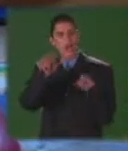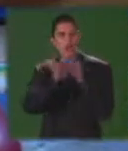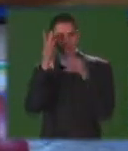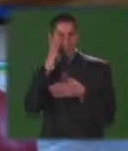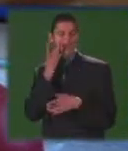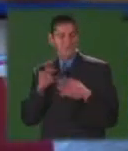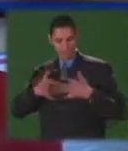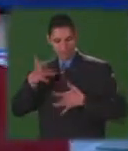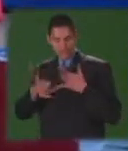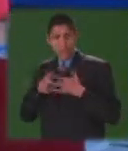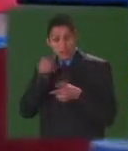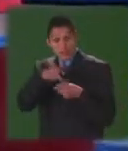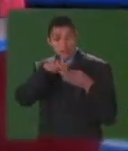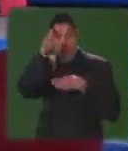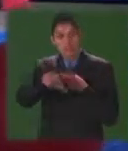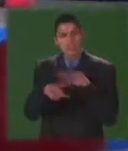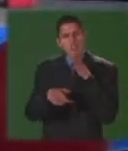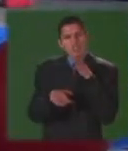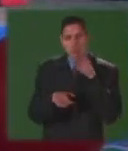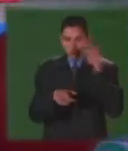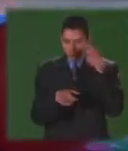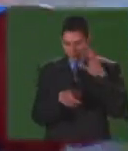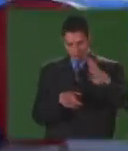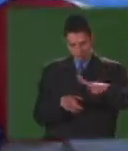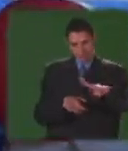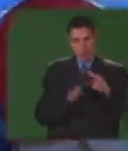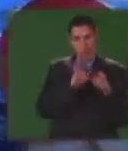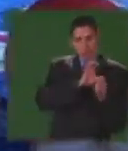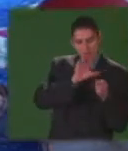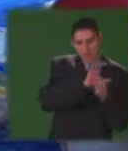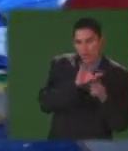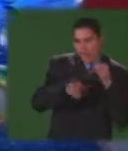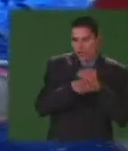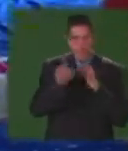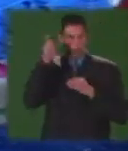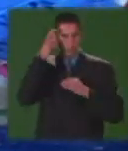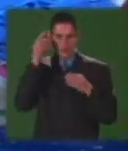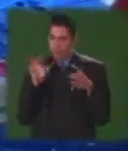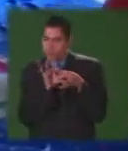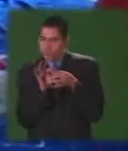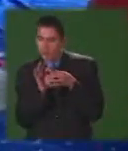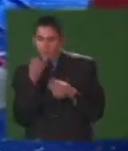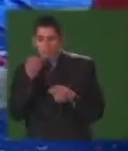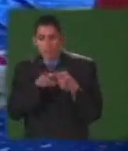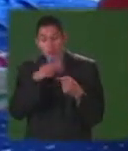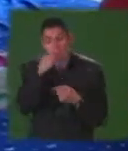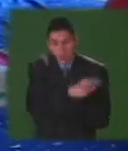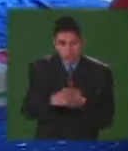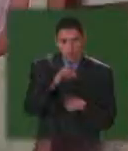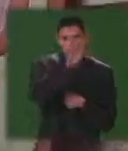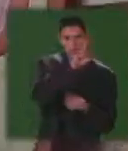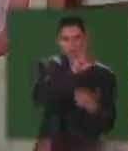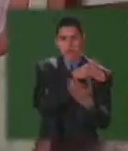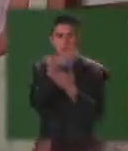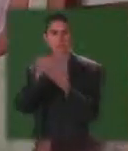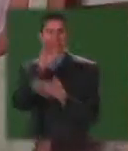entre la gobernación de Cundinamarca y el municipio para la atención de niños con edades comprendidas entre 3 y 15 años. Su servicio